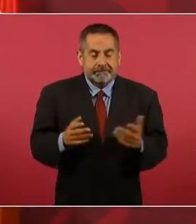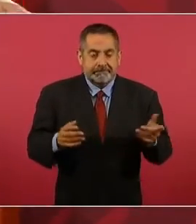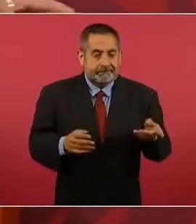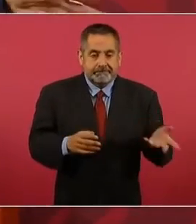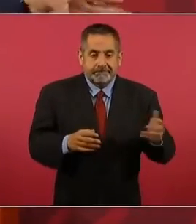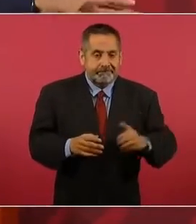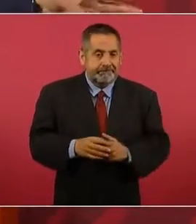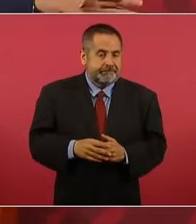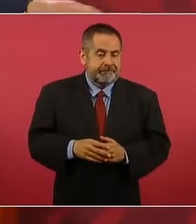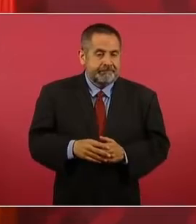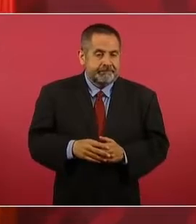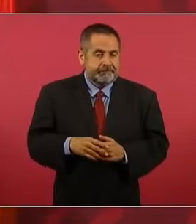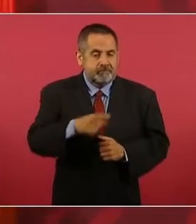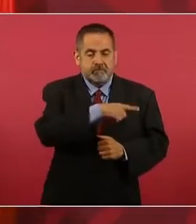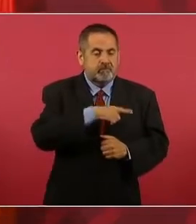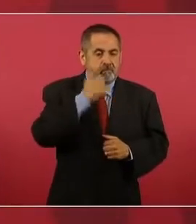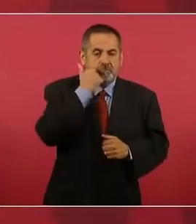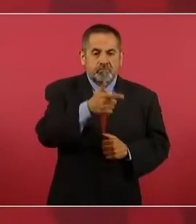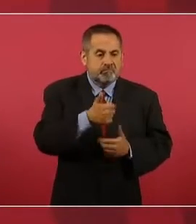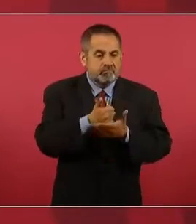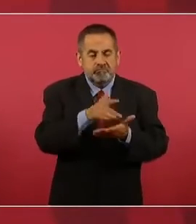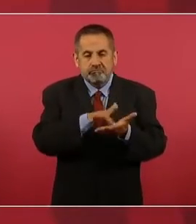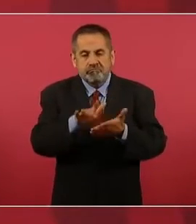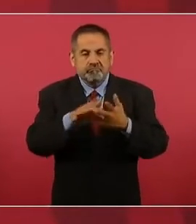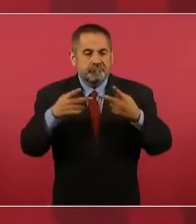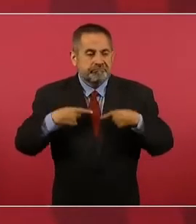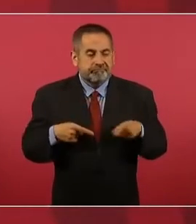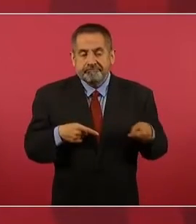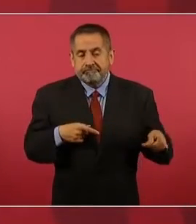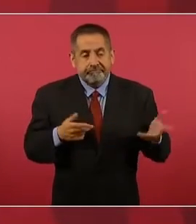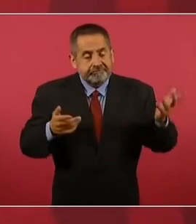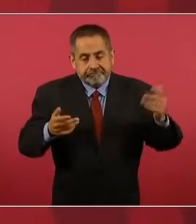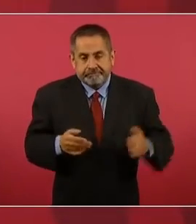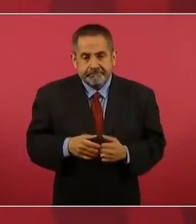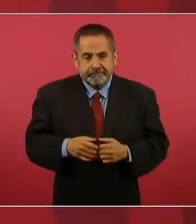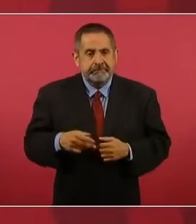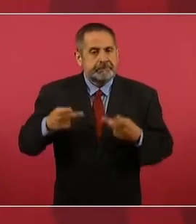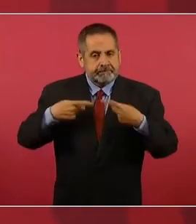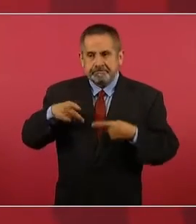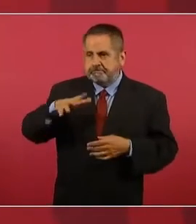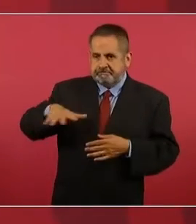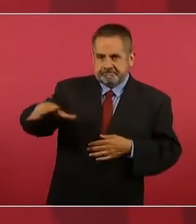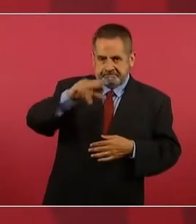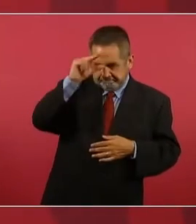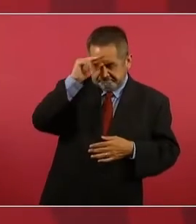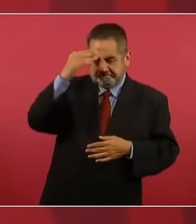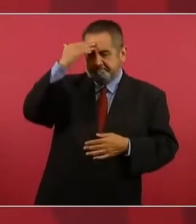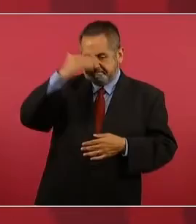menosprecian a la gente. Y no, el pueblo es sabio.